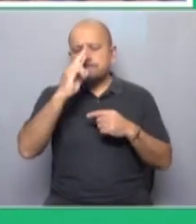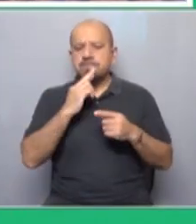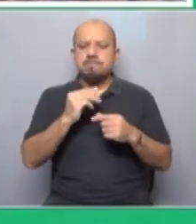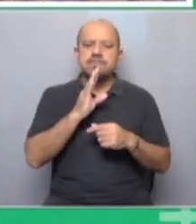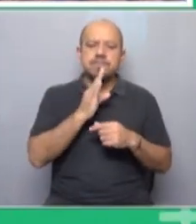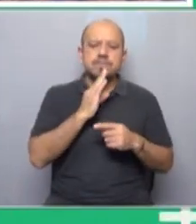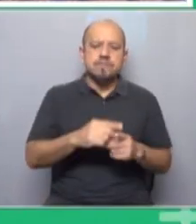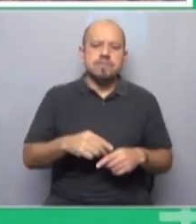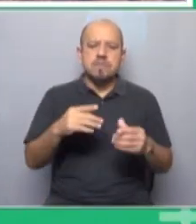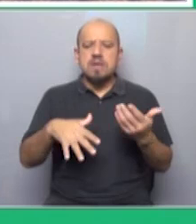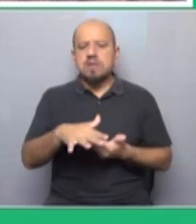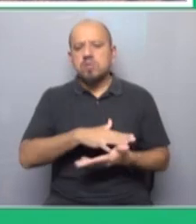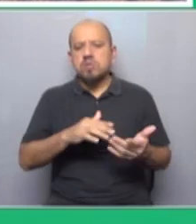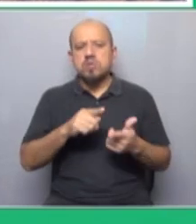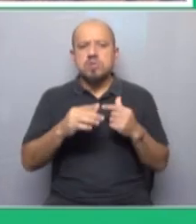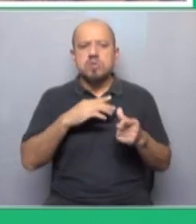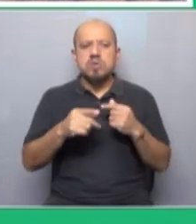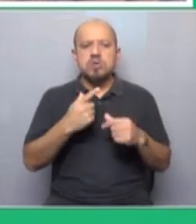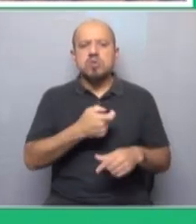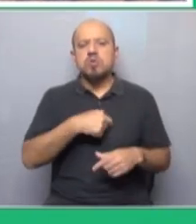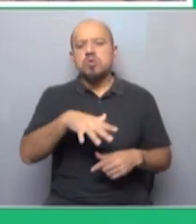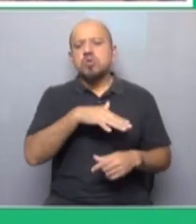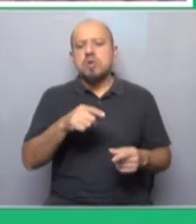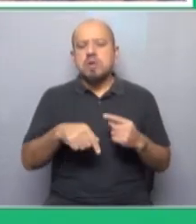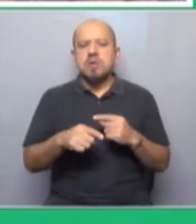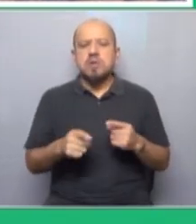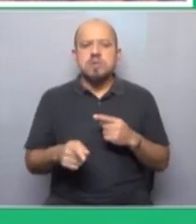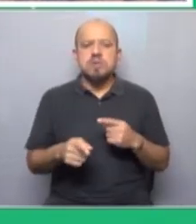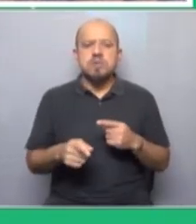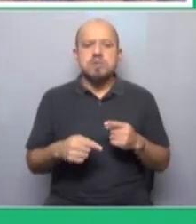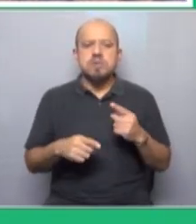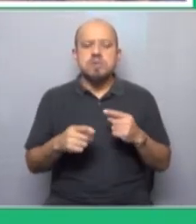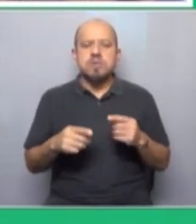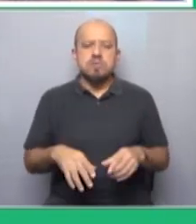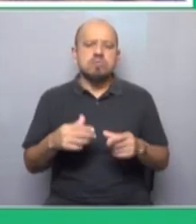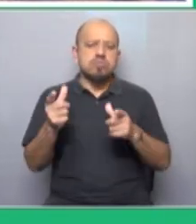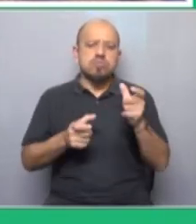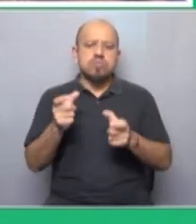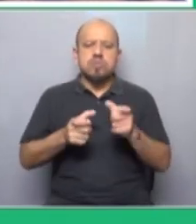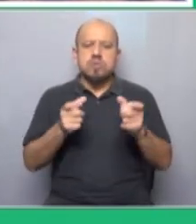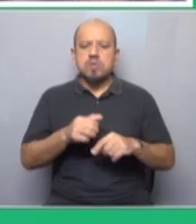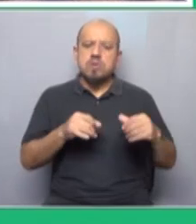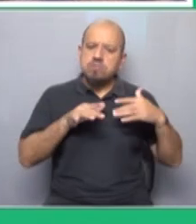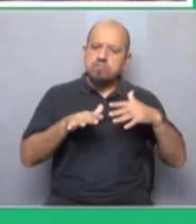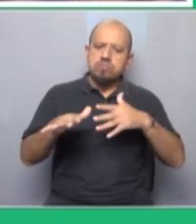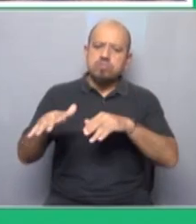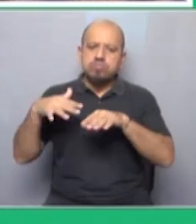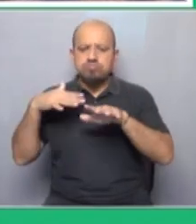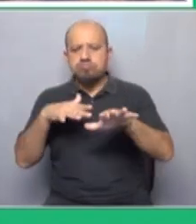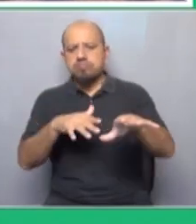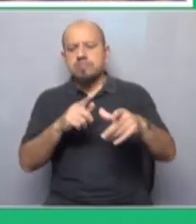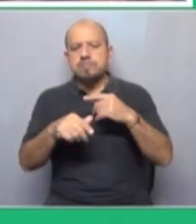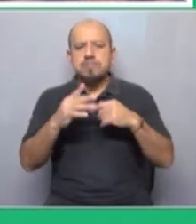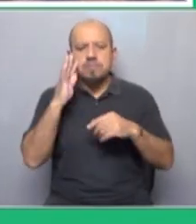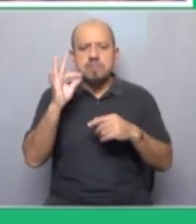las distintas situaciones que permanentes se dan en el ámbito social. Paralelamente, el gran flujo de migrantes que históricamente llegan a ese país le da una lamentable